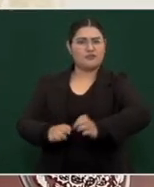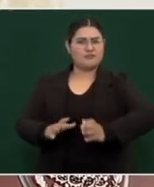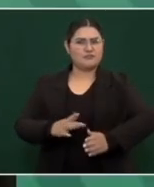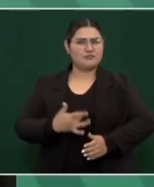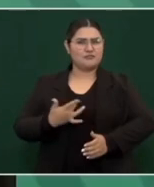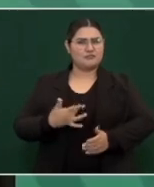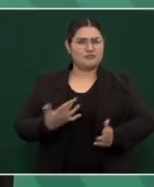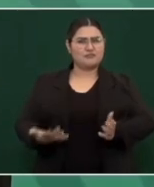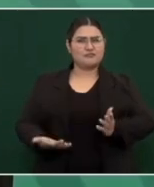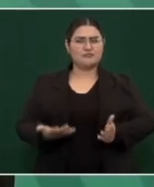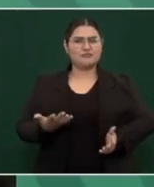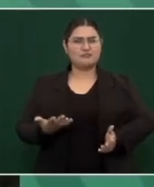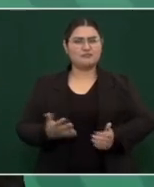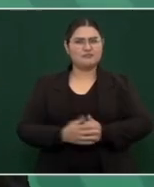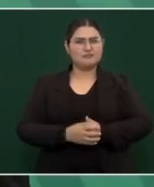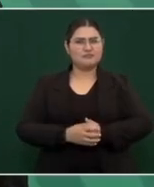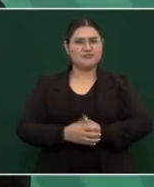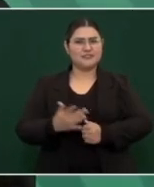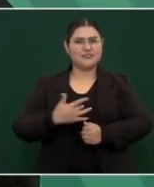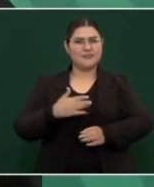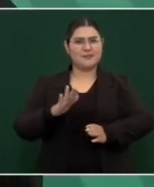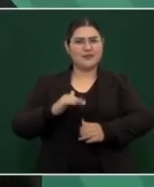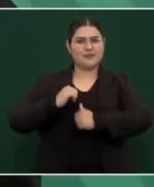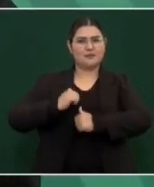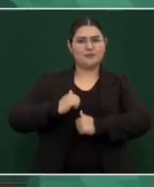es como el guarura.